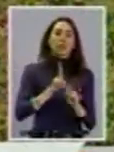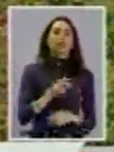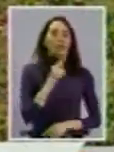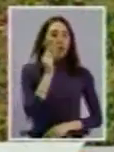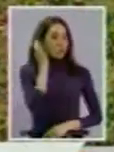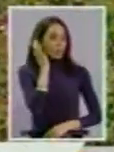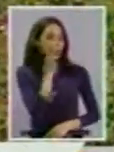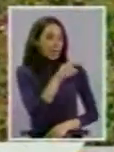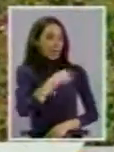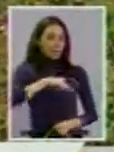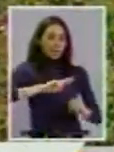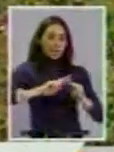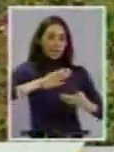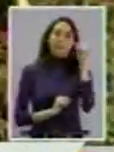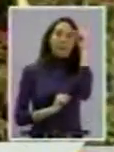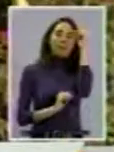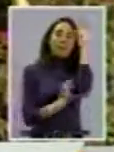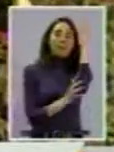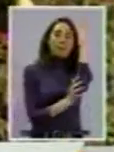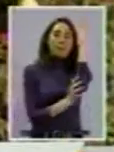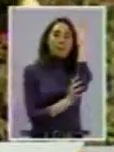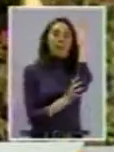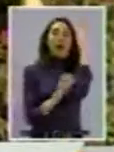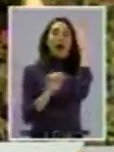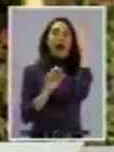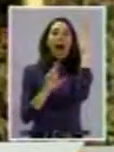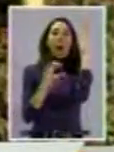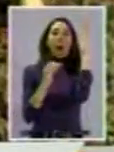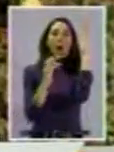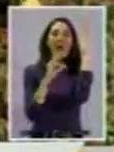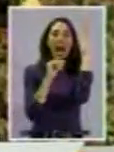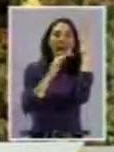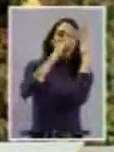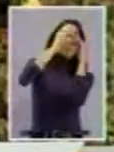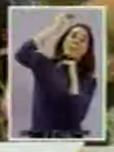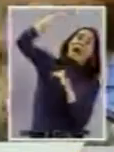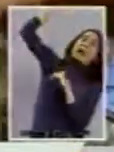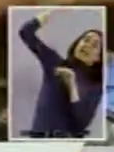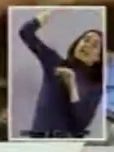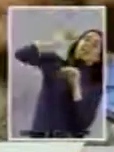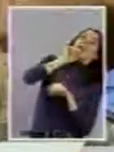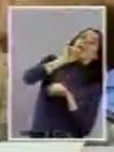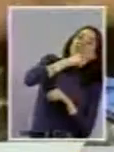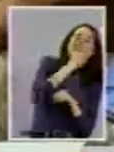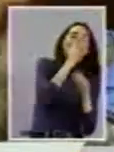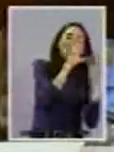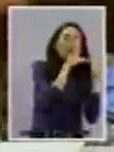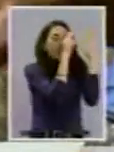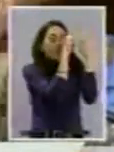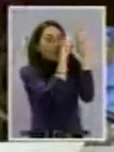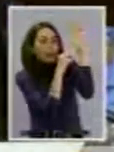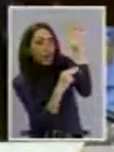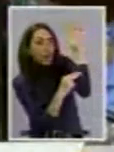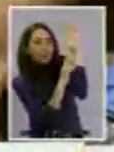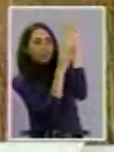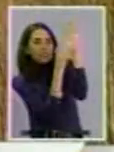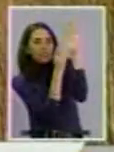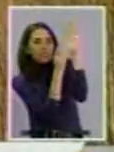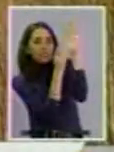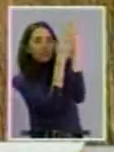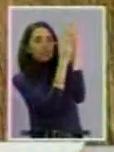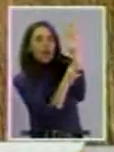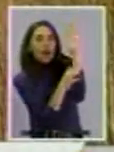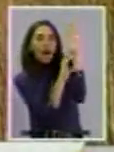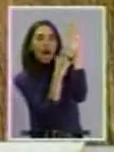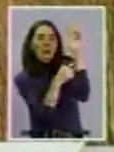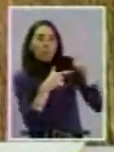Realizamos una ceremonia en el primer área que encontramos en el camino, el más grande, el más viejo, y se nota por el